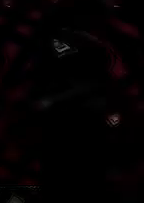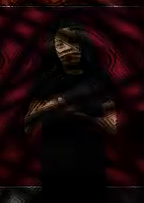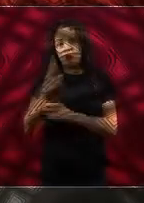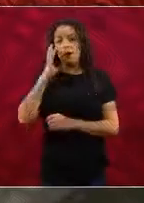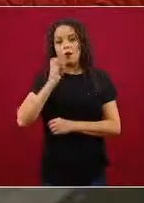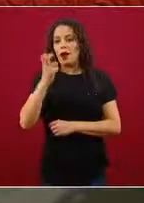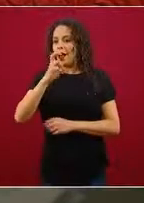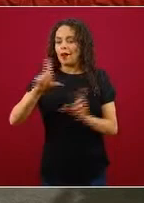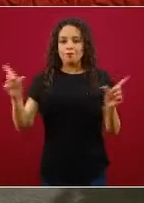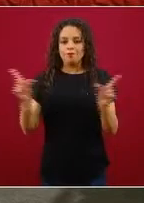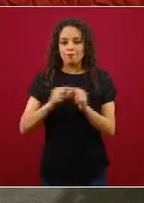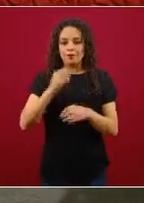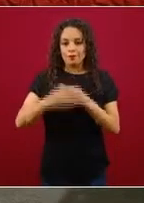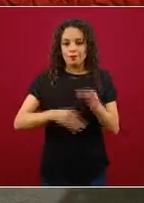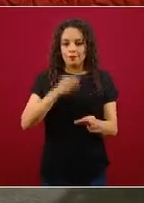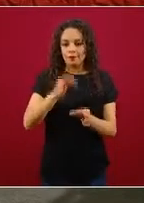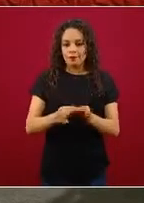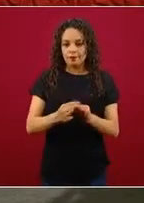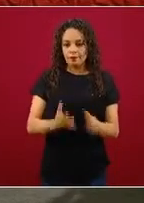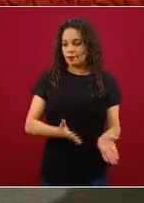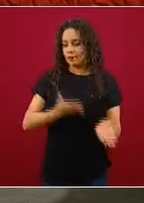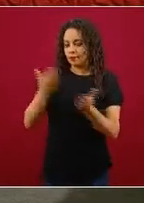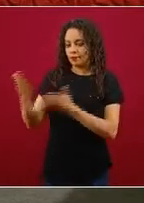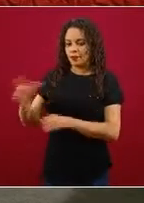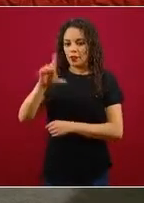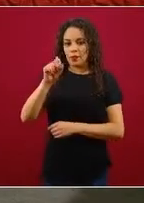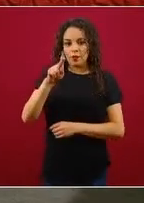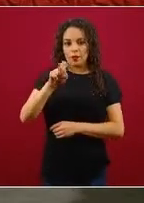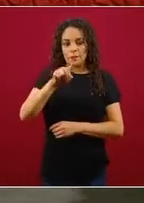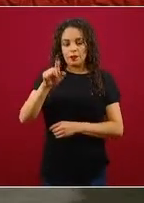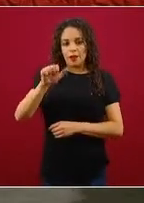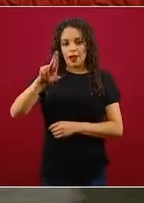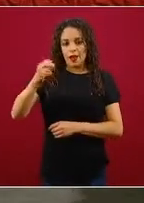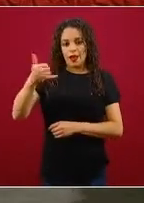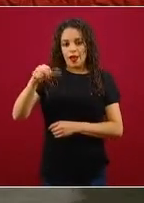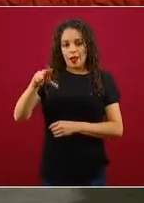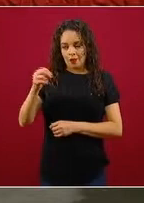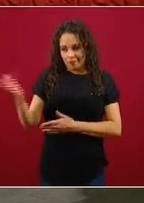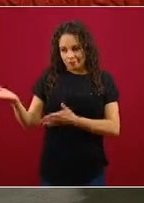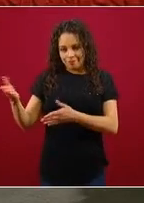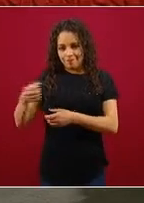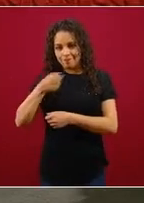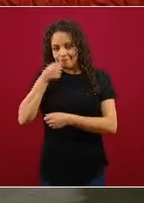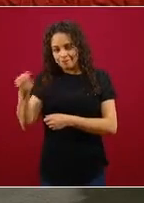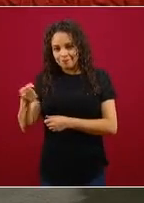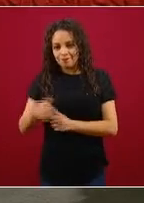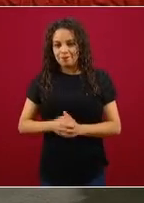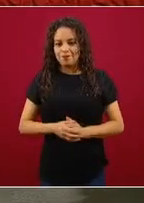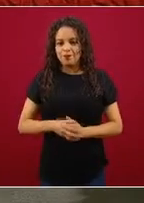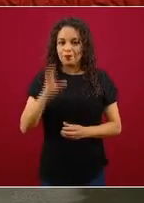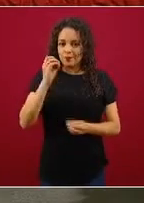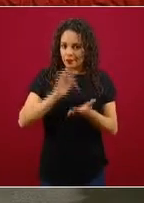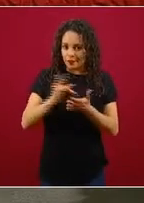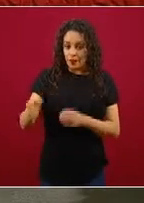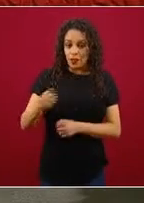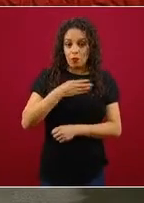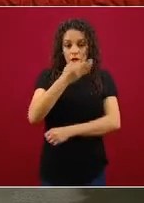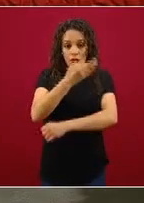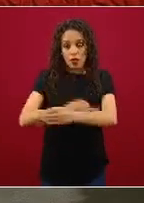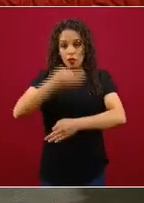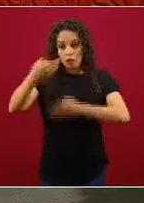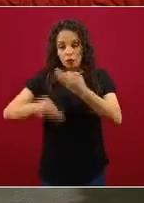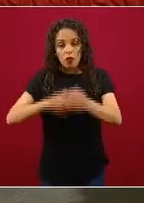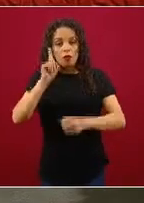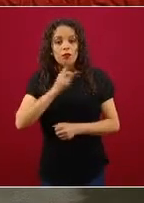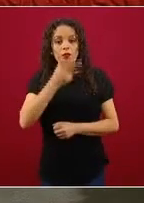Doctora Oliva López Arellano, le doy la palabra, por favor. Gracias. Buenas tardes a todos y a todas. Pues